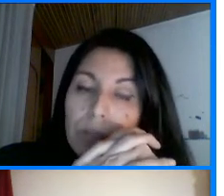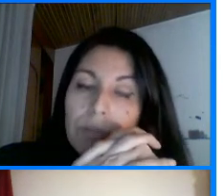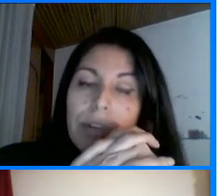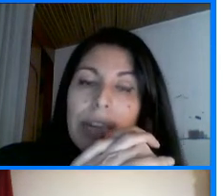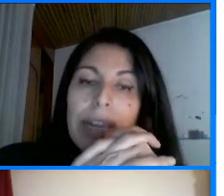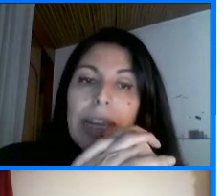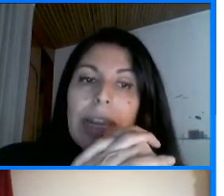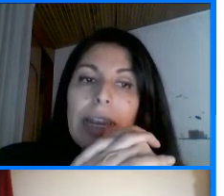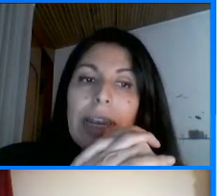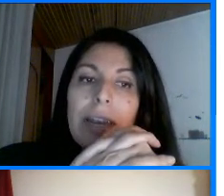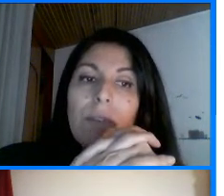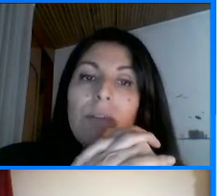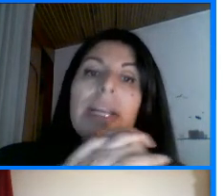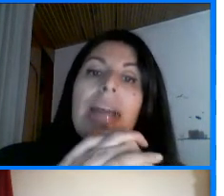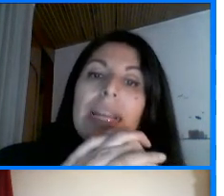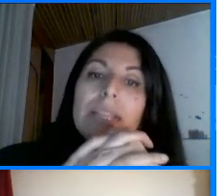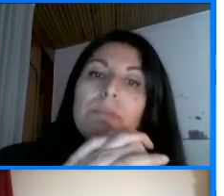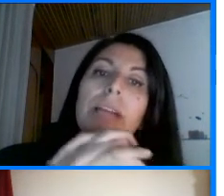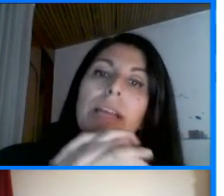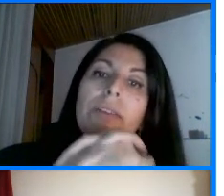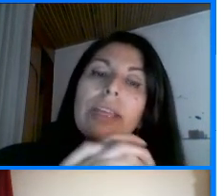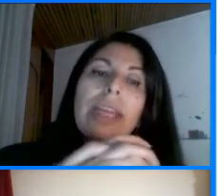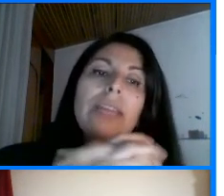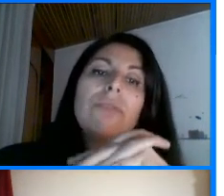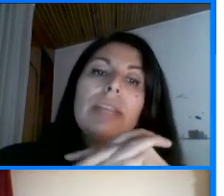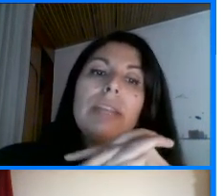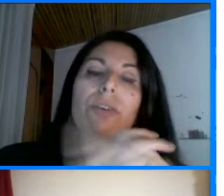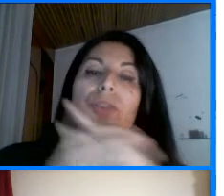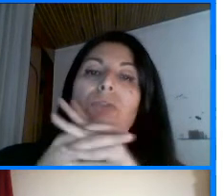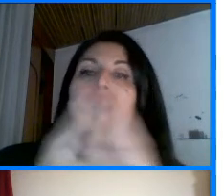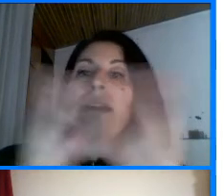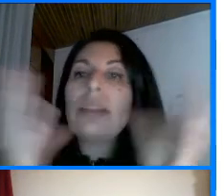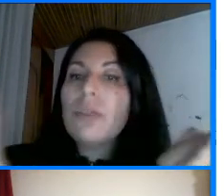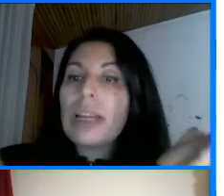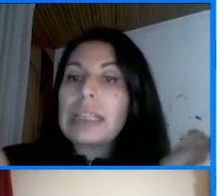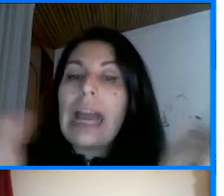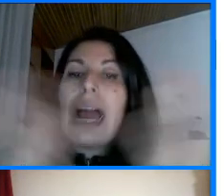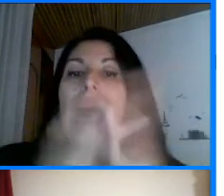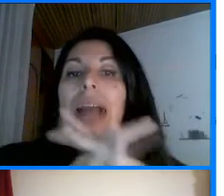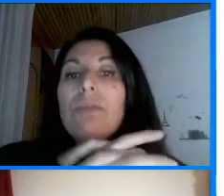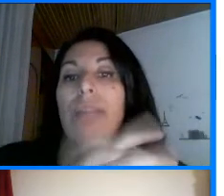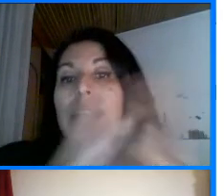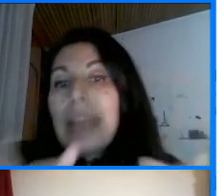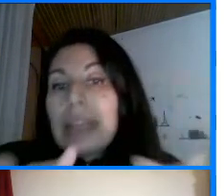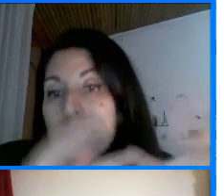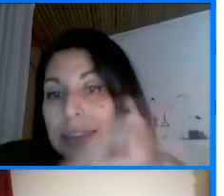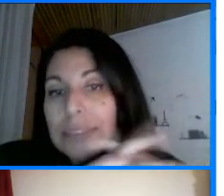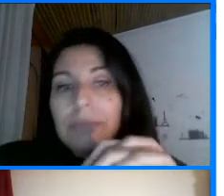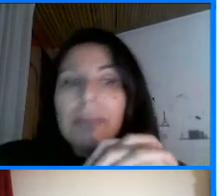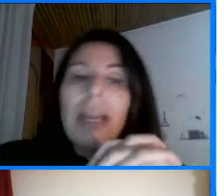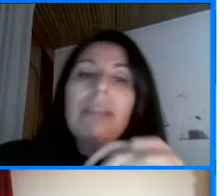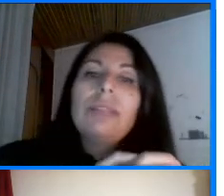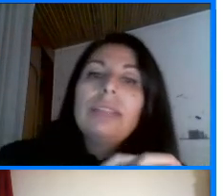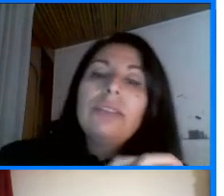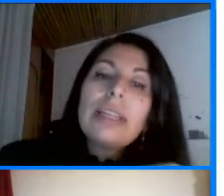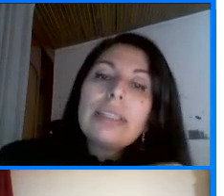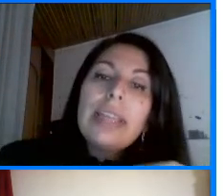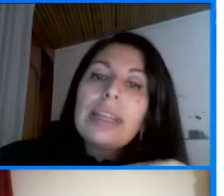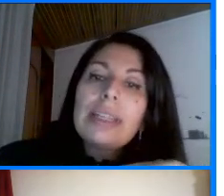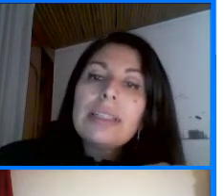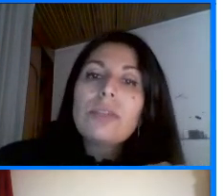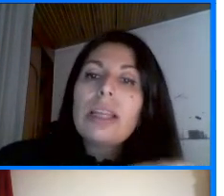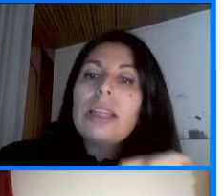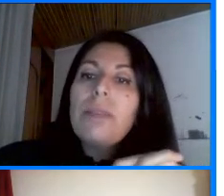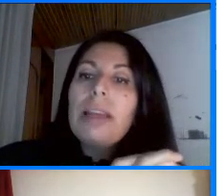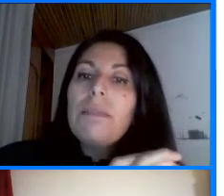Polo Fue Un gran explorador Que hizo un libro Con sus aventuras Algunas ciertas Algunas no tan